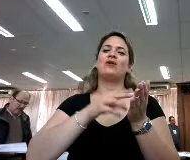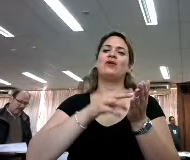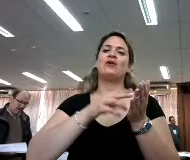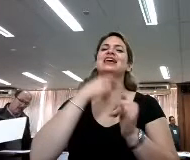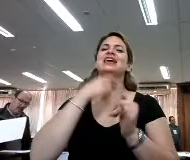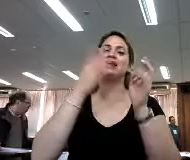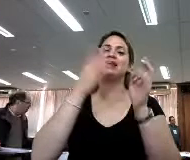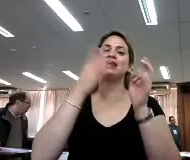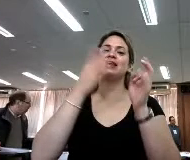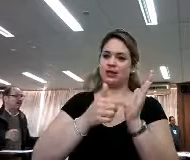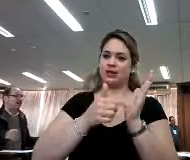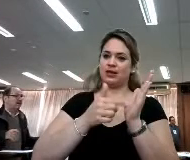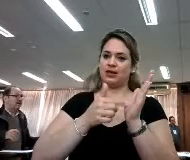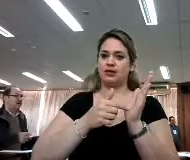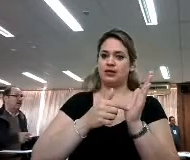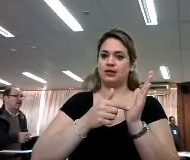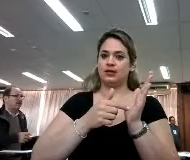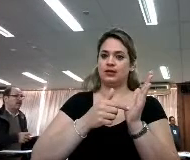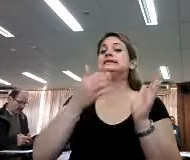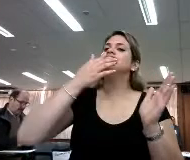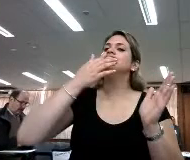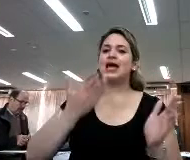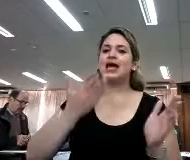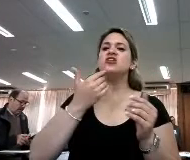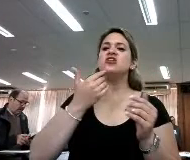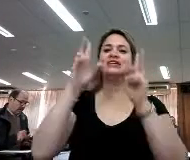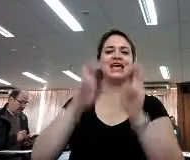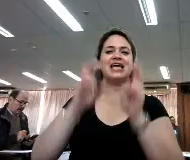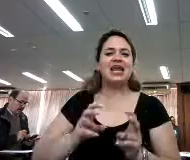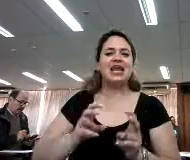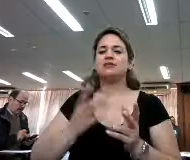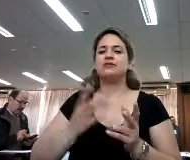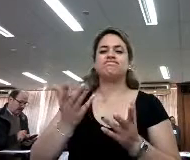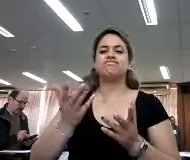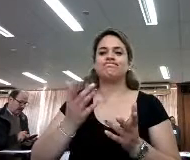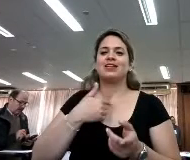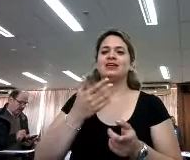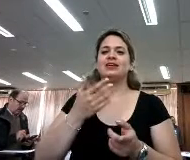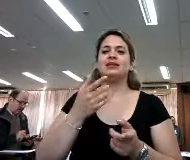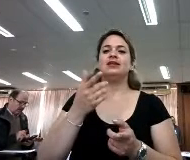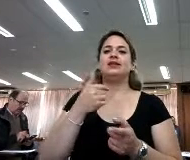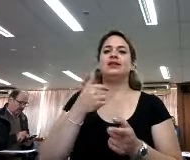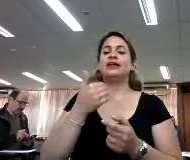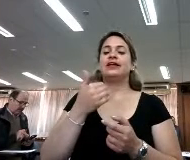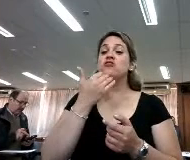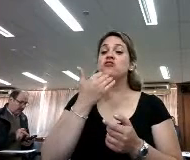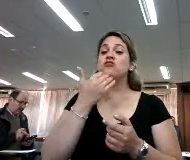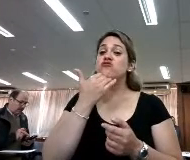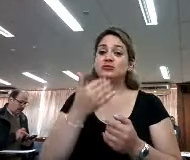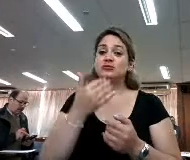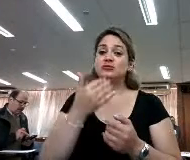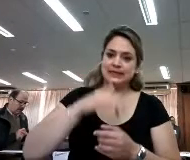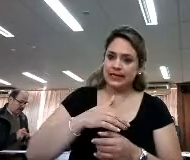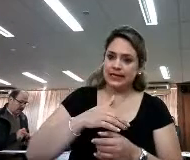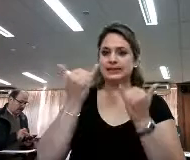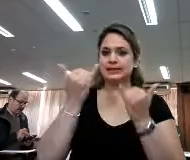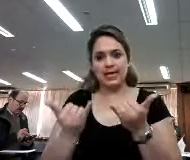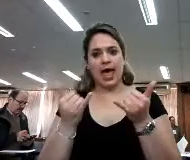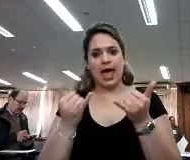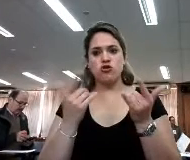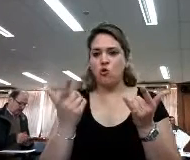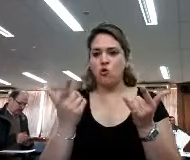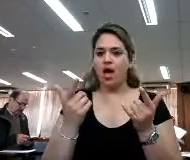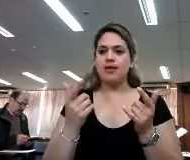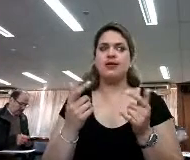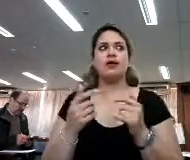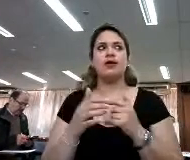mira te voy a mentir no sé la verdad si hay estudios hay estudios de lo que está pasando y de si estamos entendiendo no no sé si exista uno que vaya hacia la